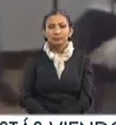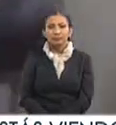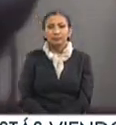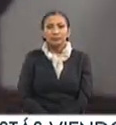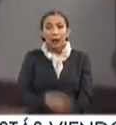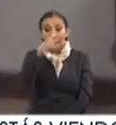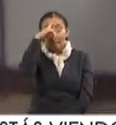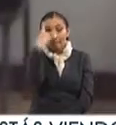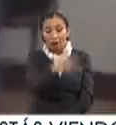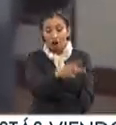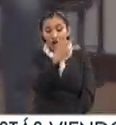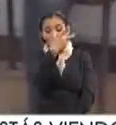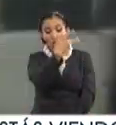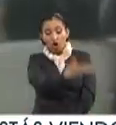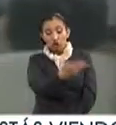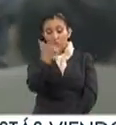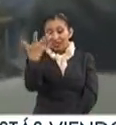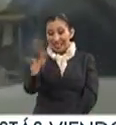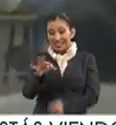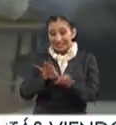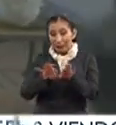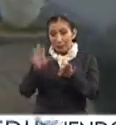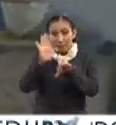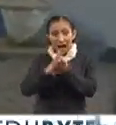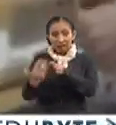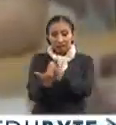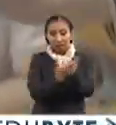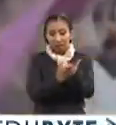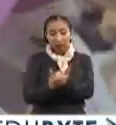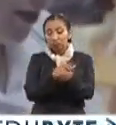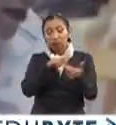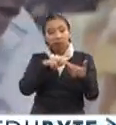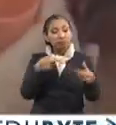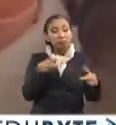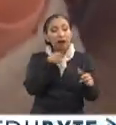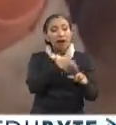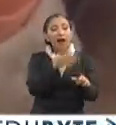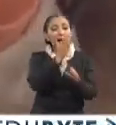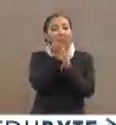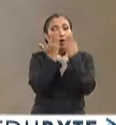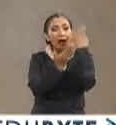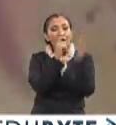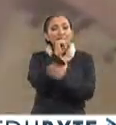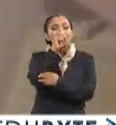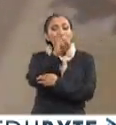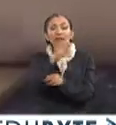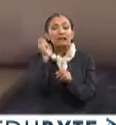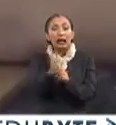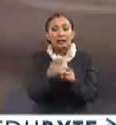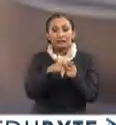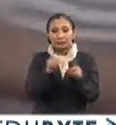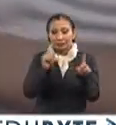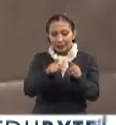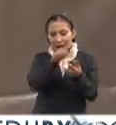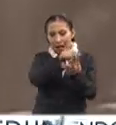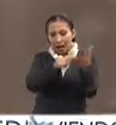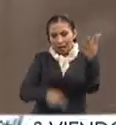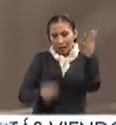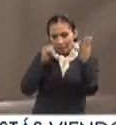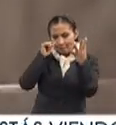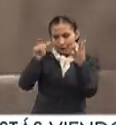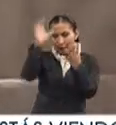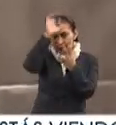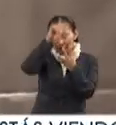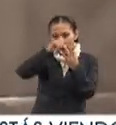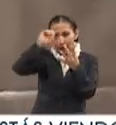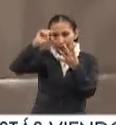En México, ocho de los diez empleos mejor pagados están relacionados con las carreras STEM, es decir, las disciplinas enfocadas